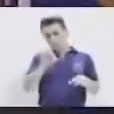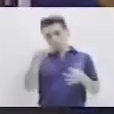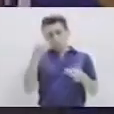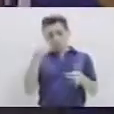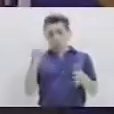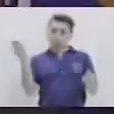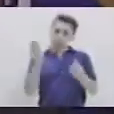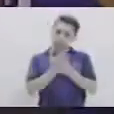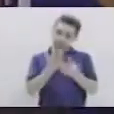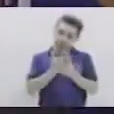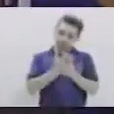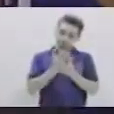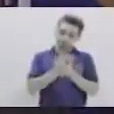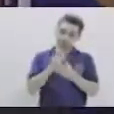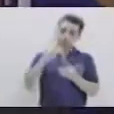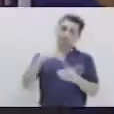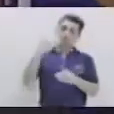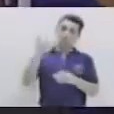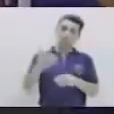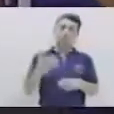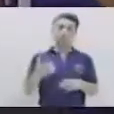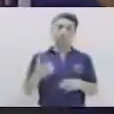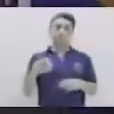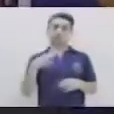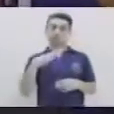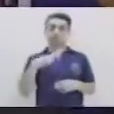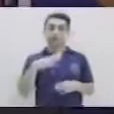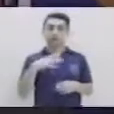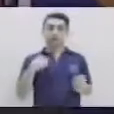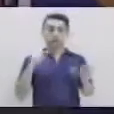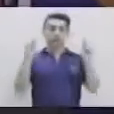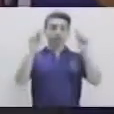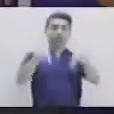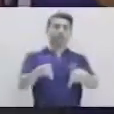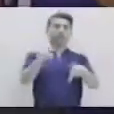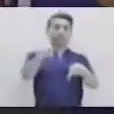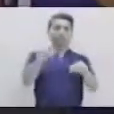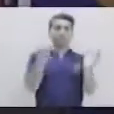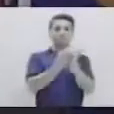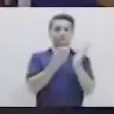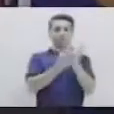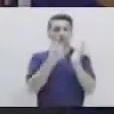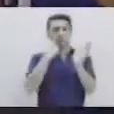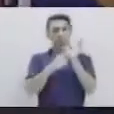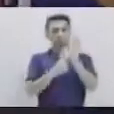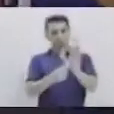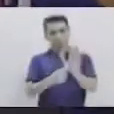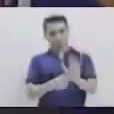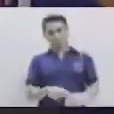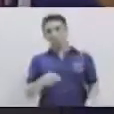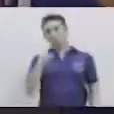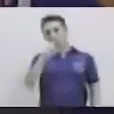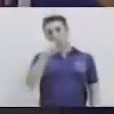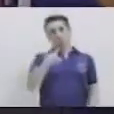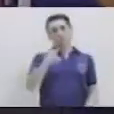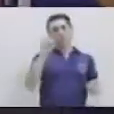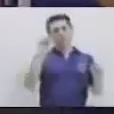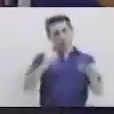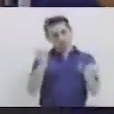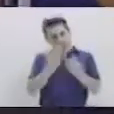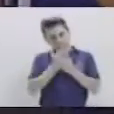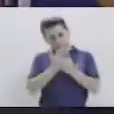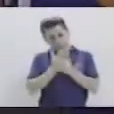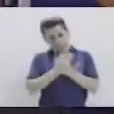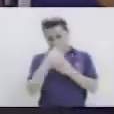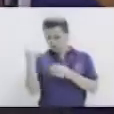en el portafolio para que lo tengamos cuando volvamos a las escuelas. Te invito a guardar todos tus